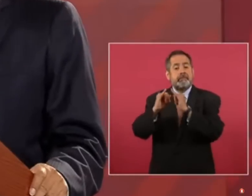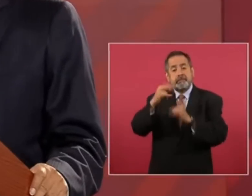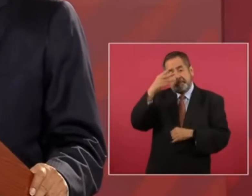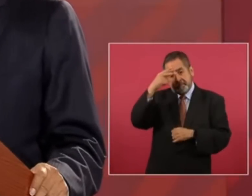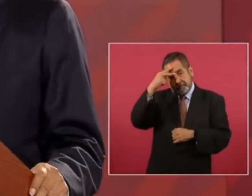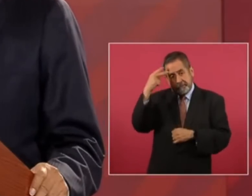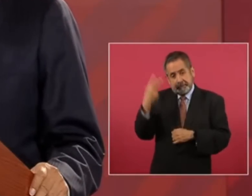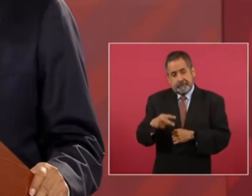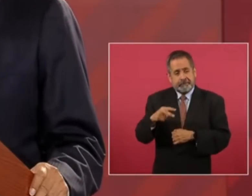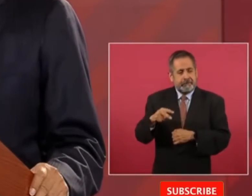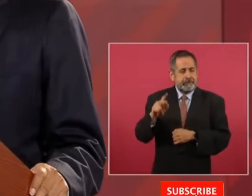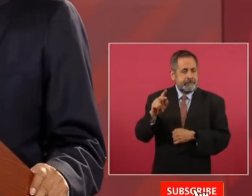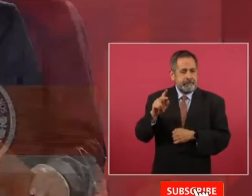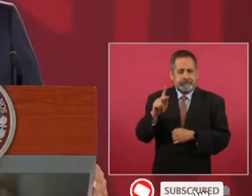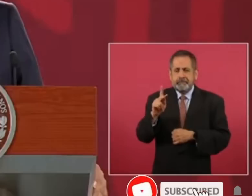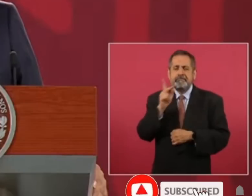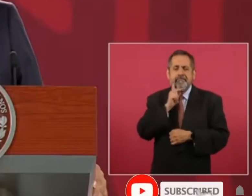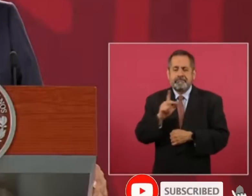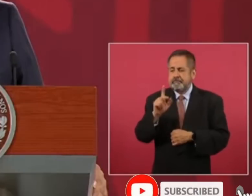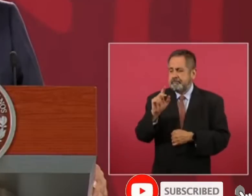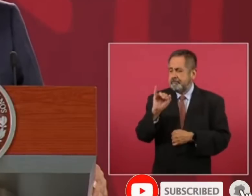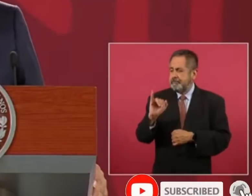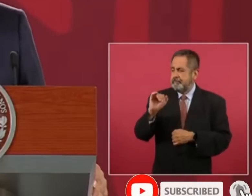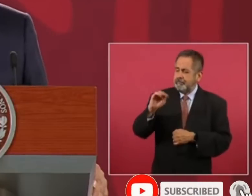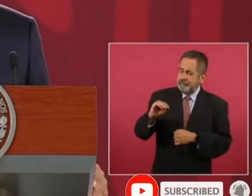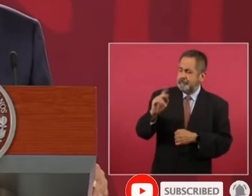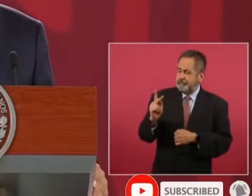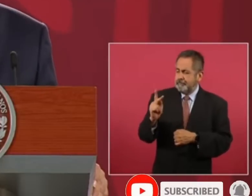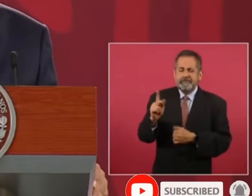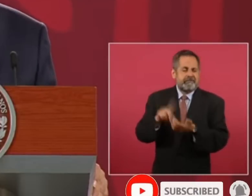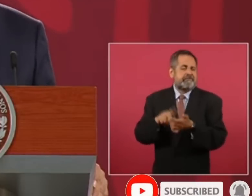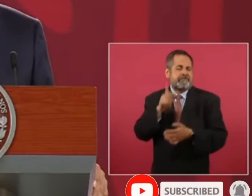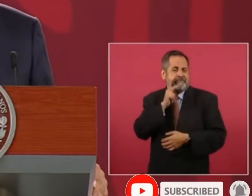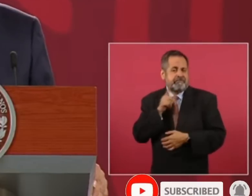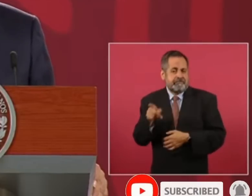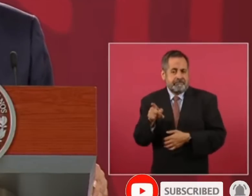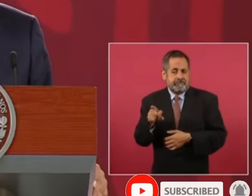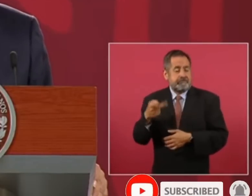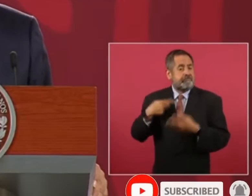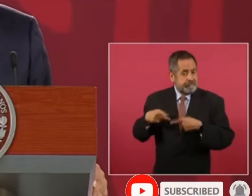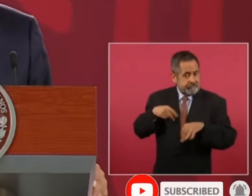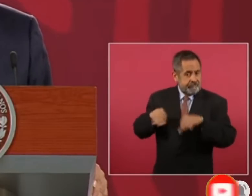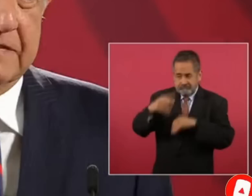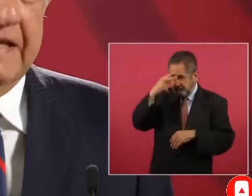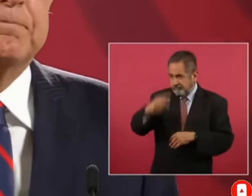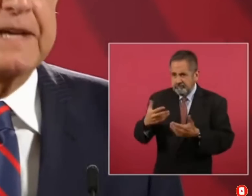de Pemex y sobre todo obreros mexicanos